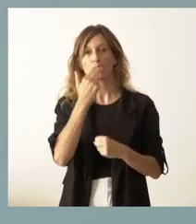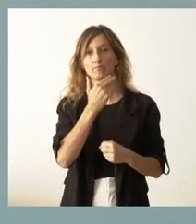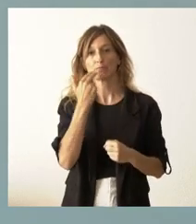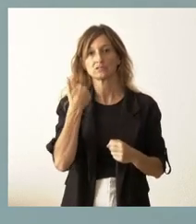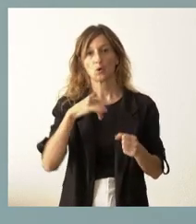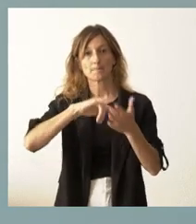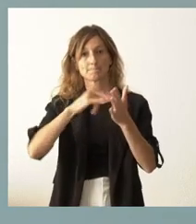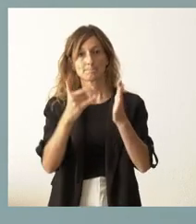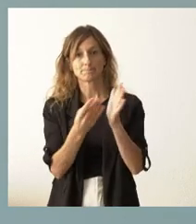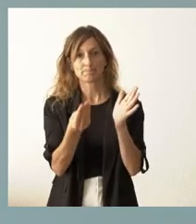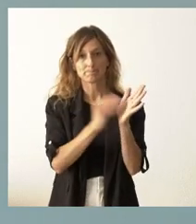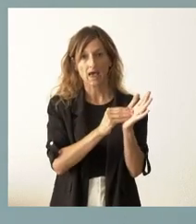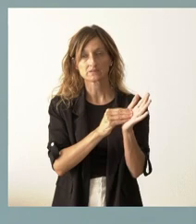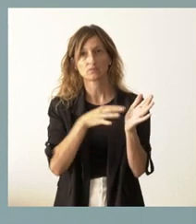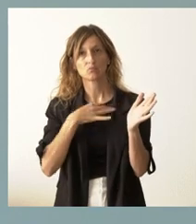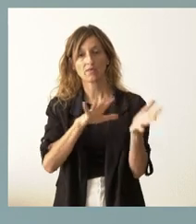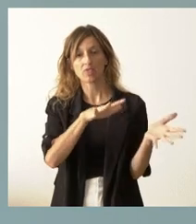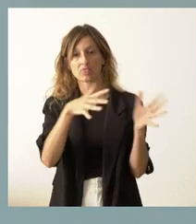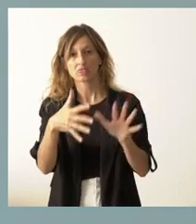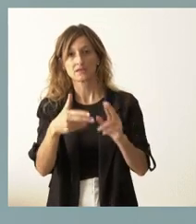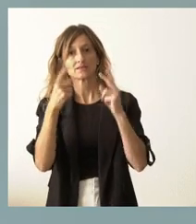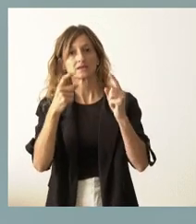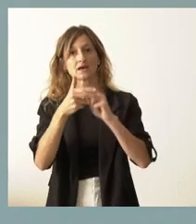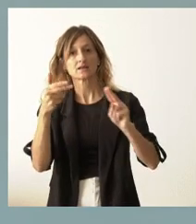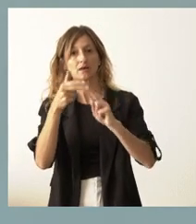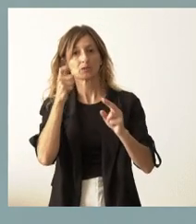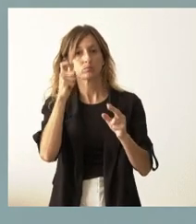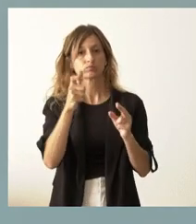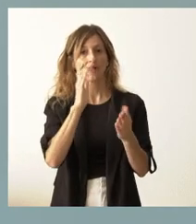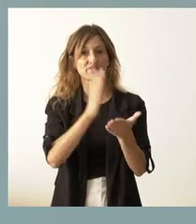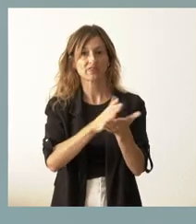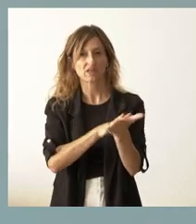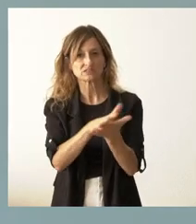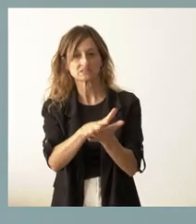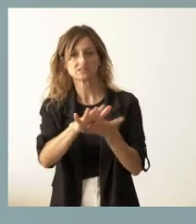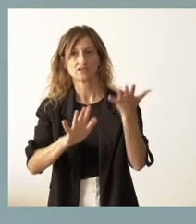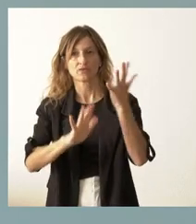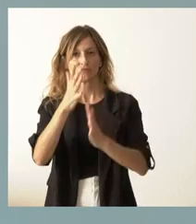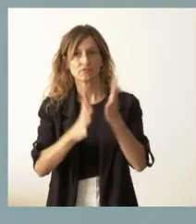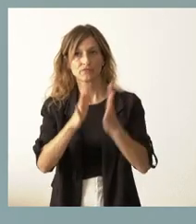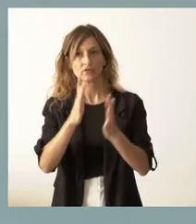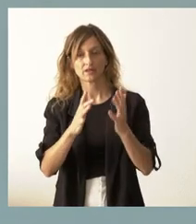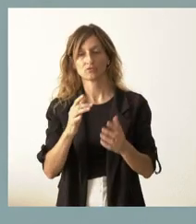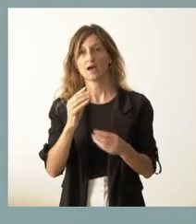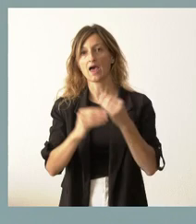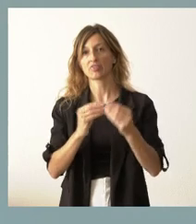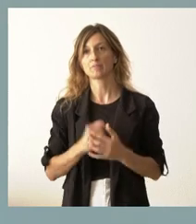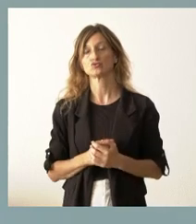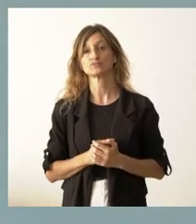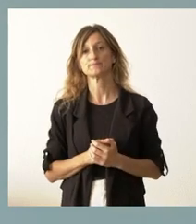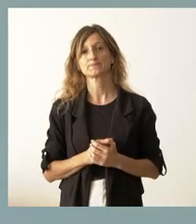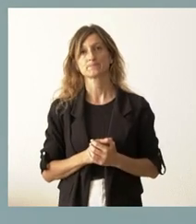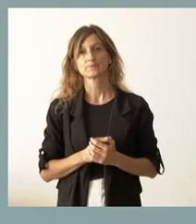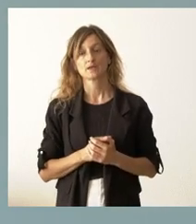aquellos planes que presentamos en su momento puedan llegar cuanto antes a los municipios afectados por los incendios forestales, como así estamos haciendo. Hicimos algunas